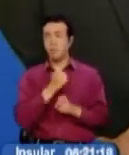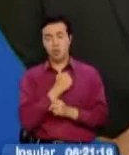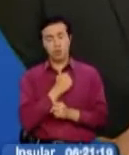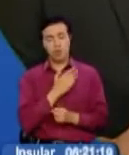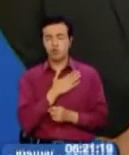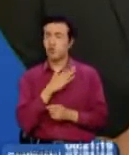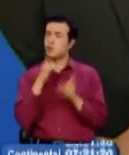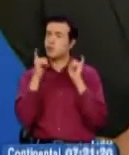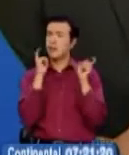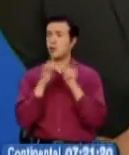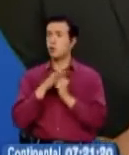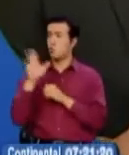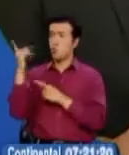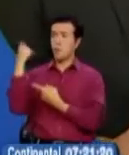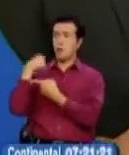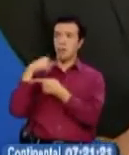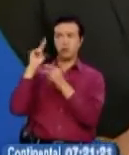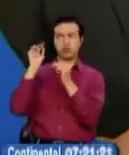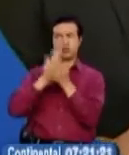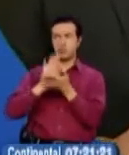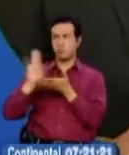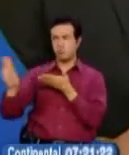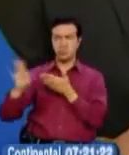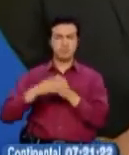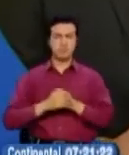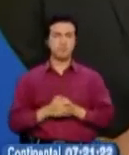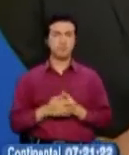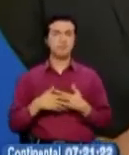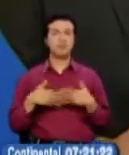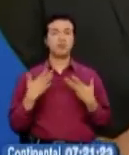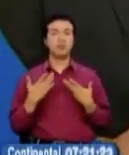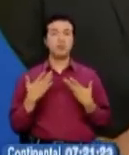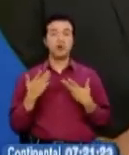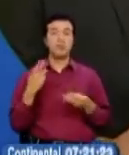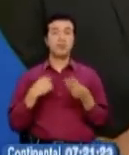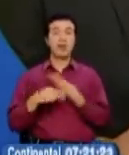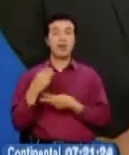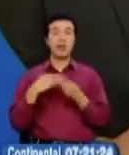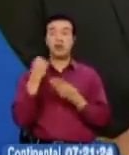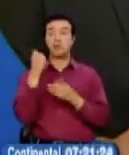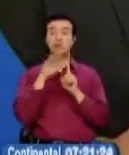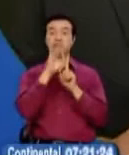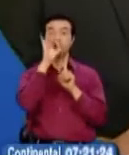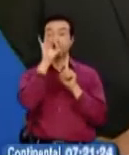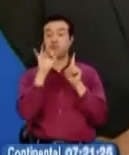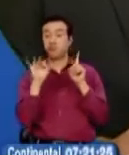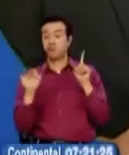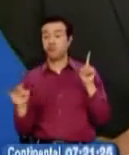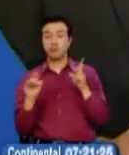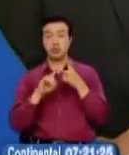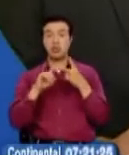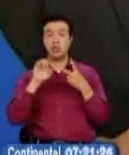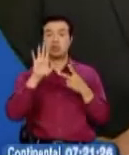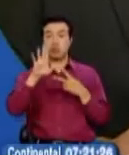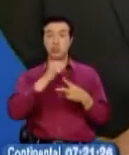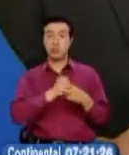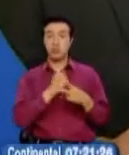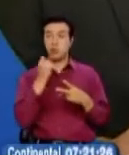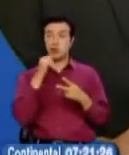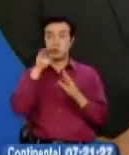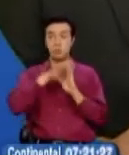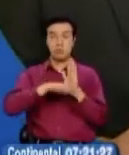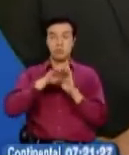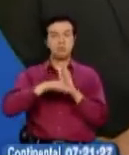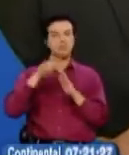manos. De hecho, que el primer impacto es la caída en las bolsas de valores, la caída de la libre esterlina en la cotización,